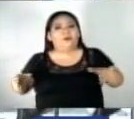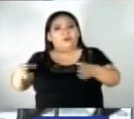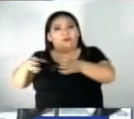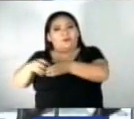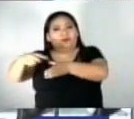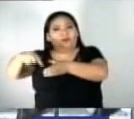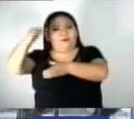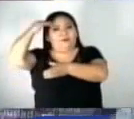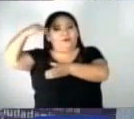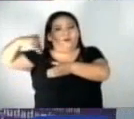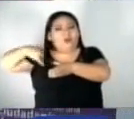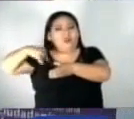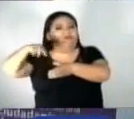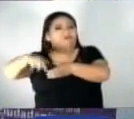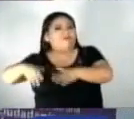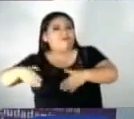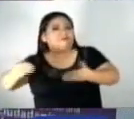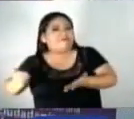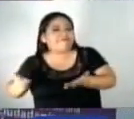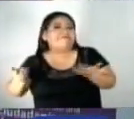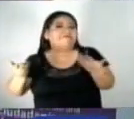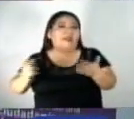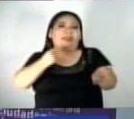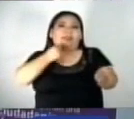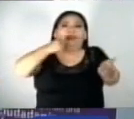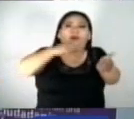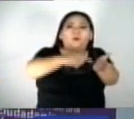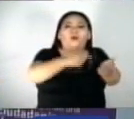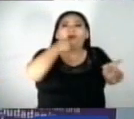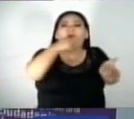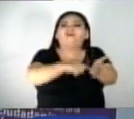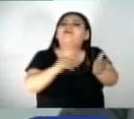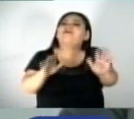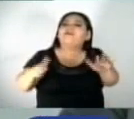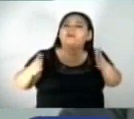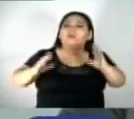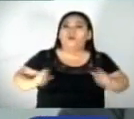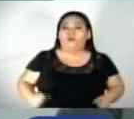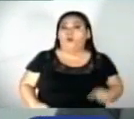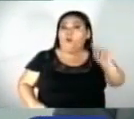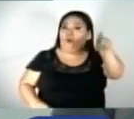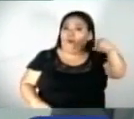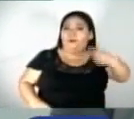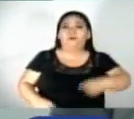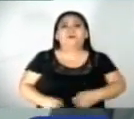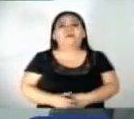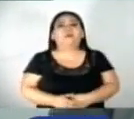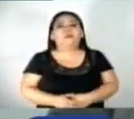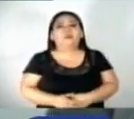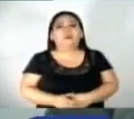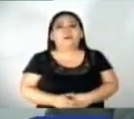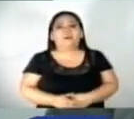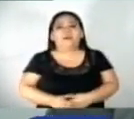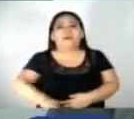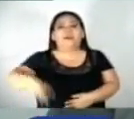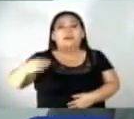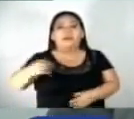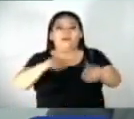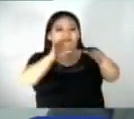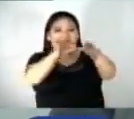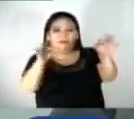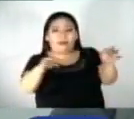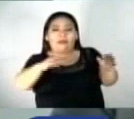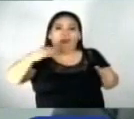Protagonistas de Cambios realizó una serie de demandas al gobierno. Uno, que se respete